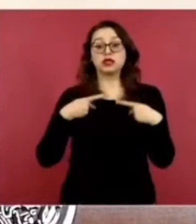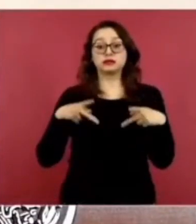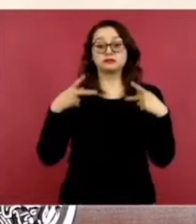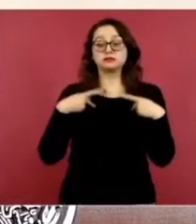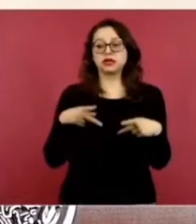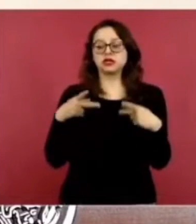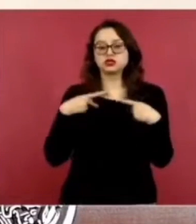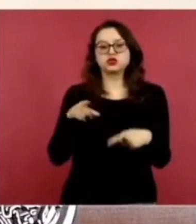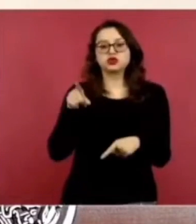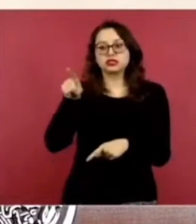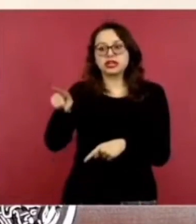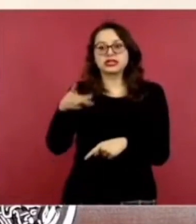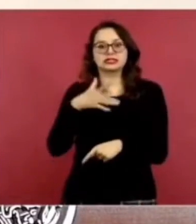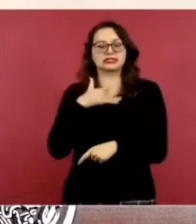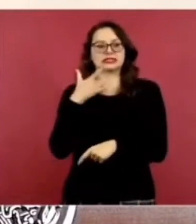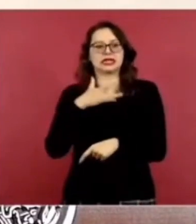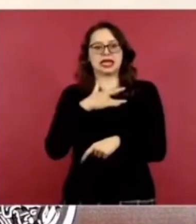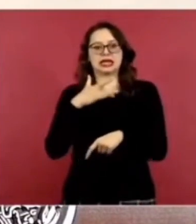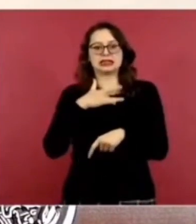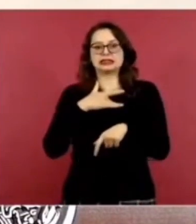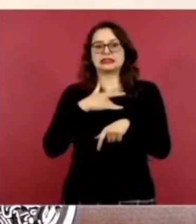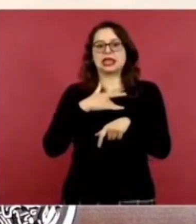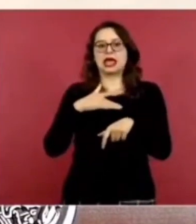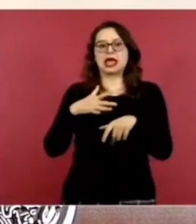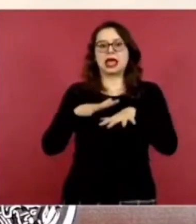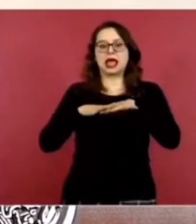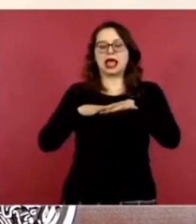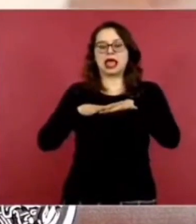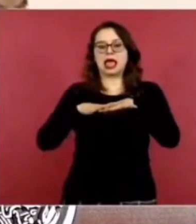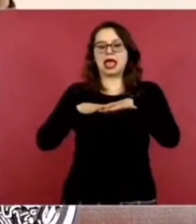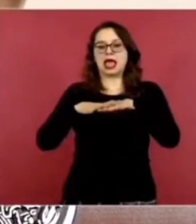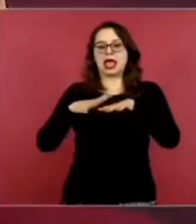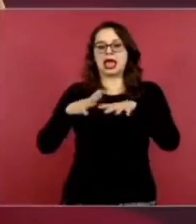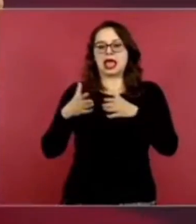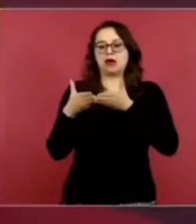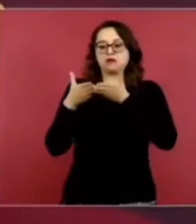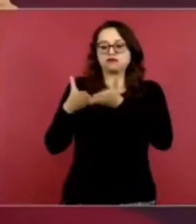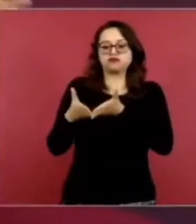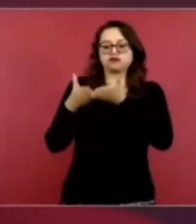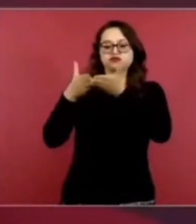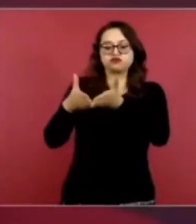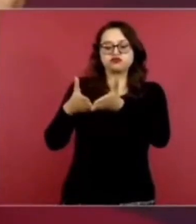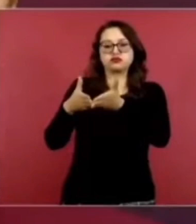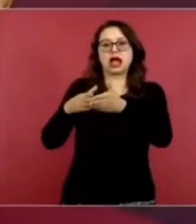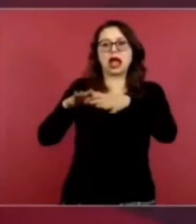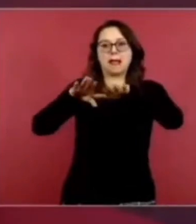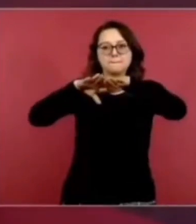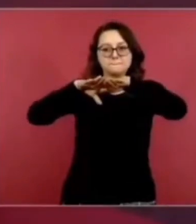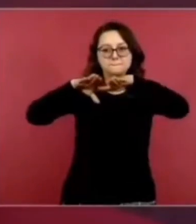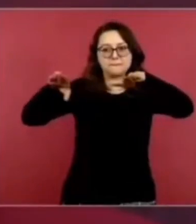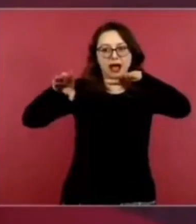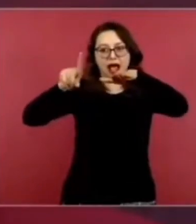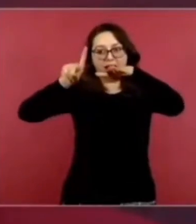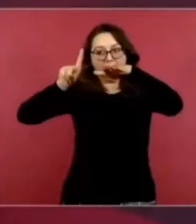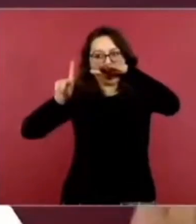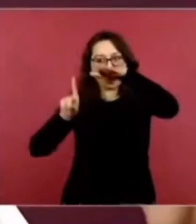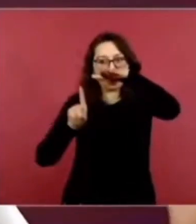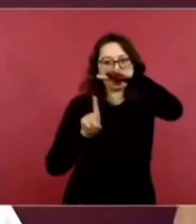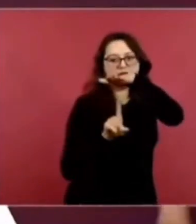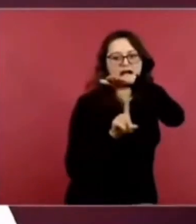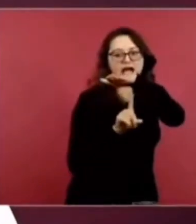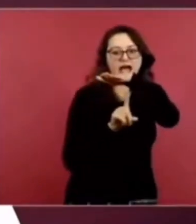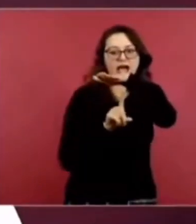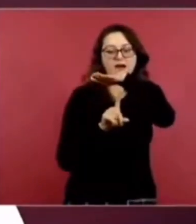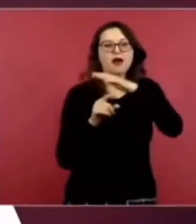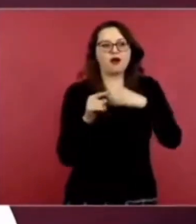resguardados, porque ahí sintieron como que cierta calma, porque si se levantaban los vientos eran tan fuertes de alrededor